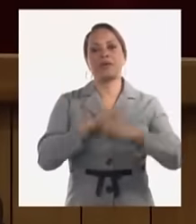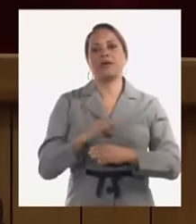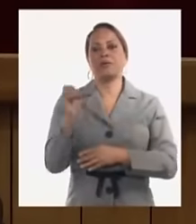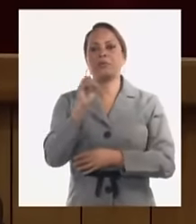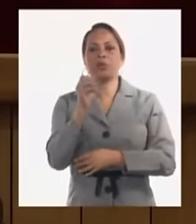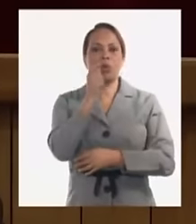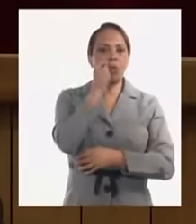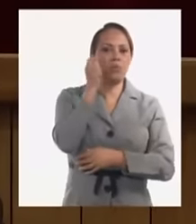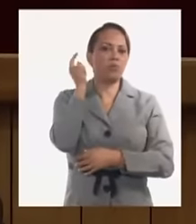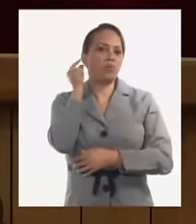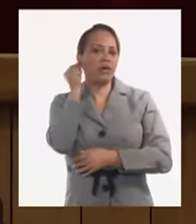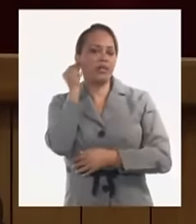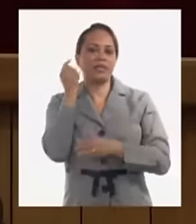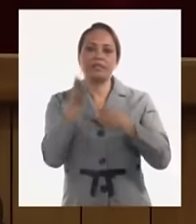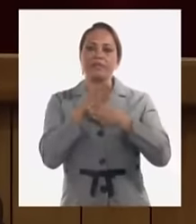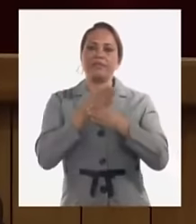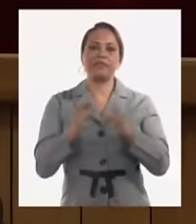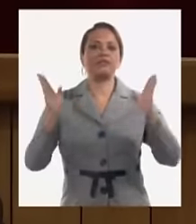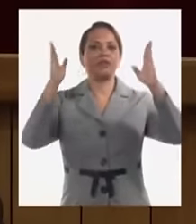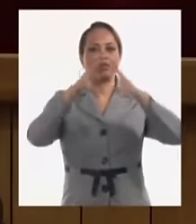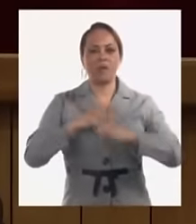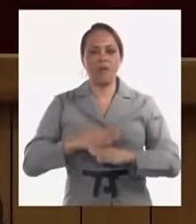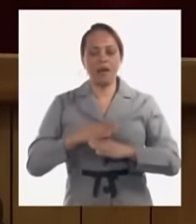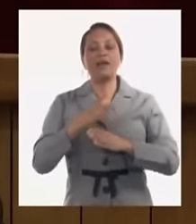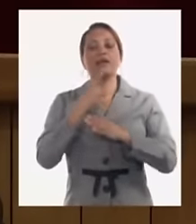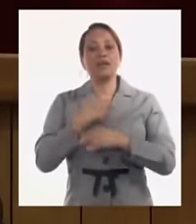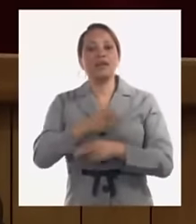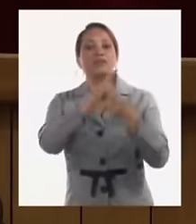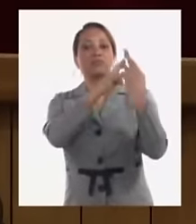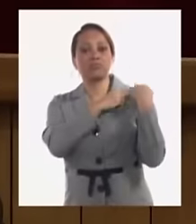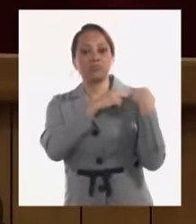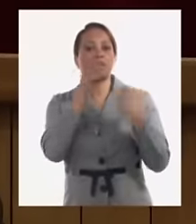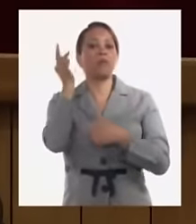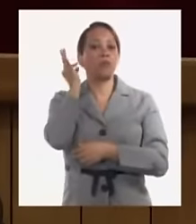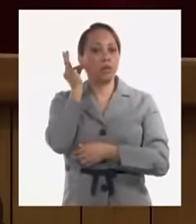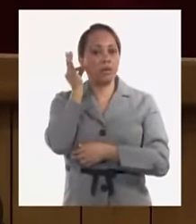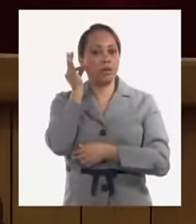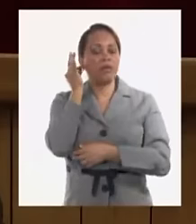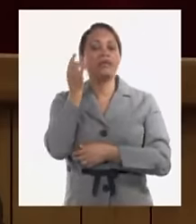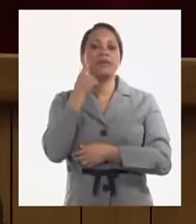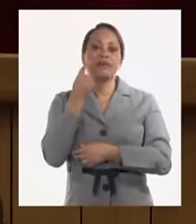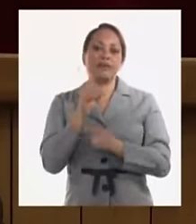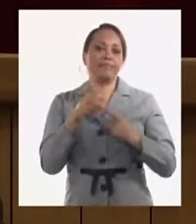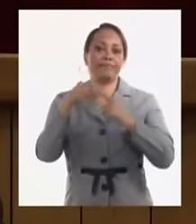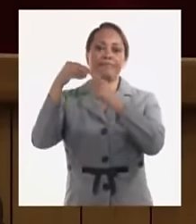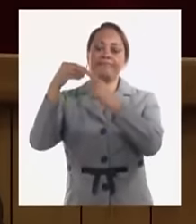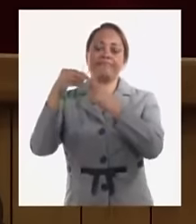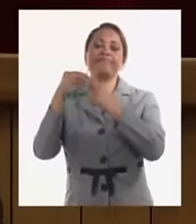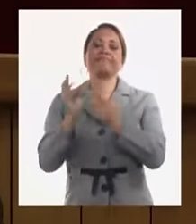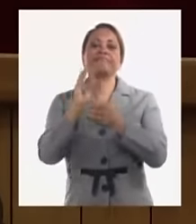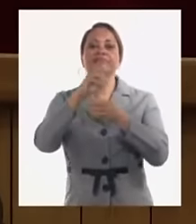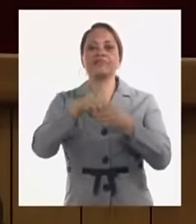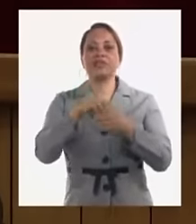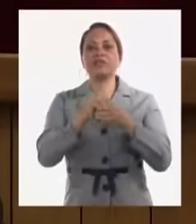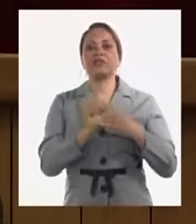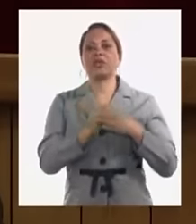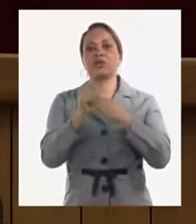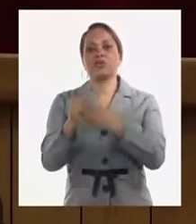entre hombres y mujeres sigan ocupando altas responsabilidades y un gran protagonismo en la conducción